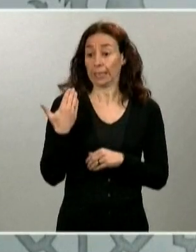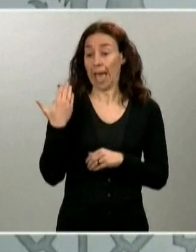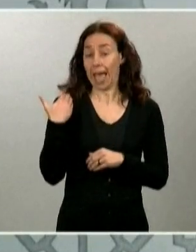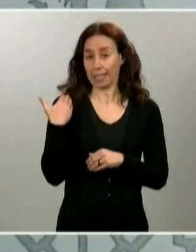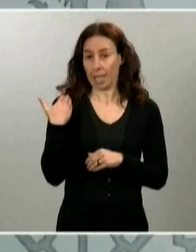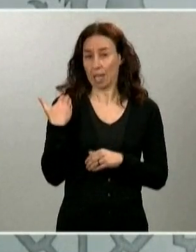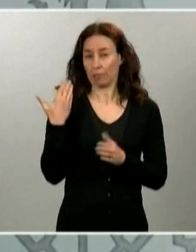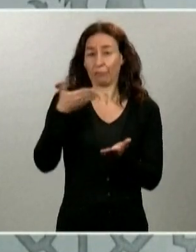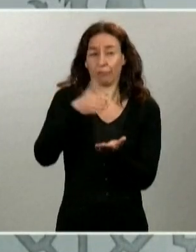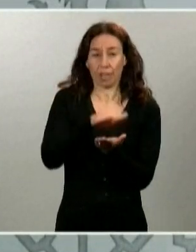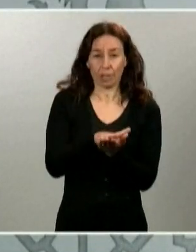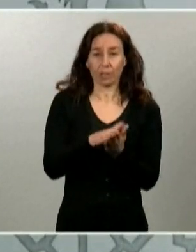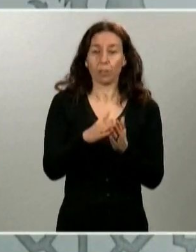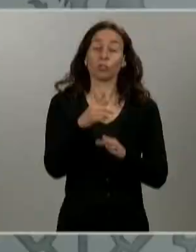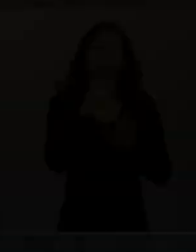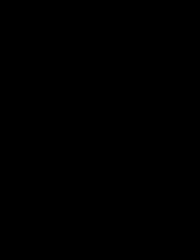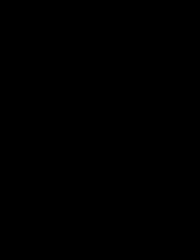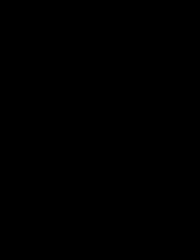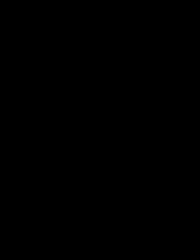683.